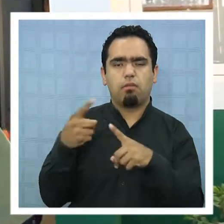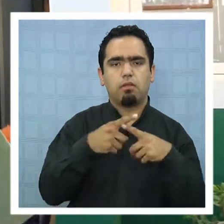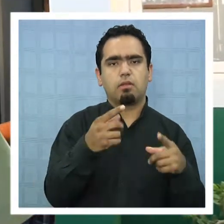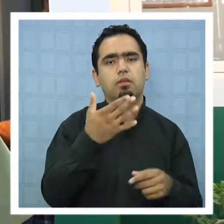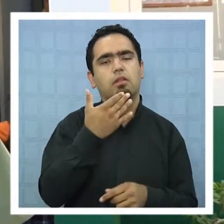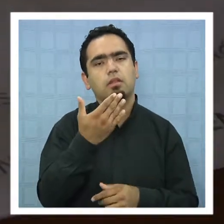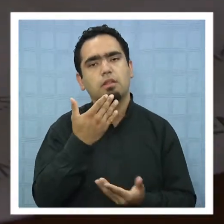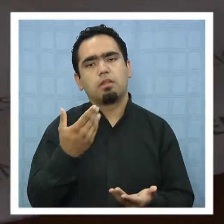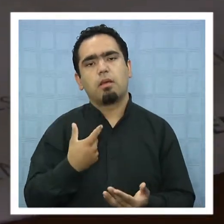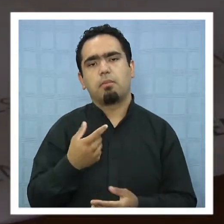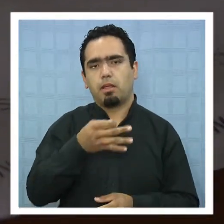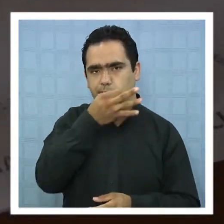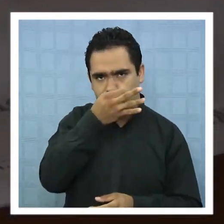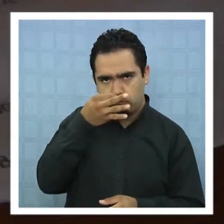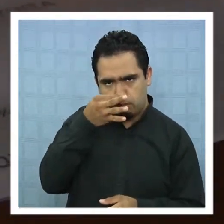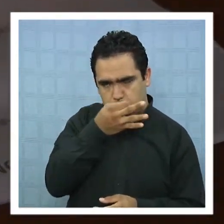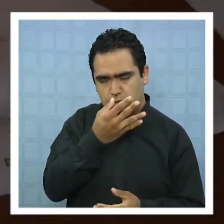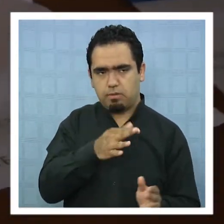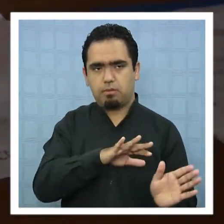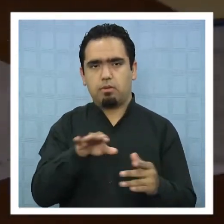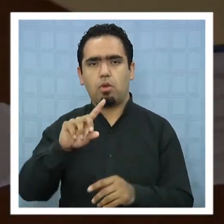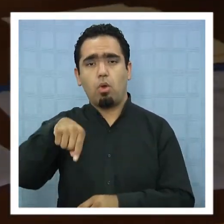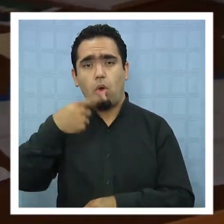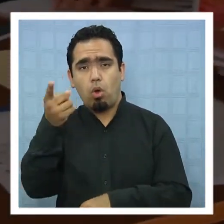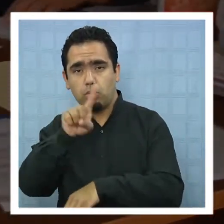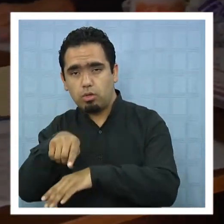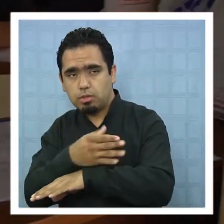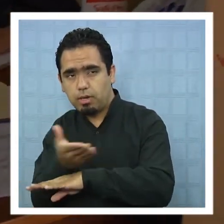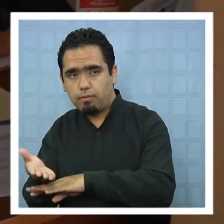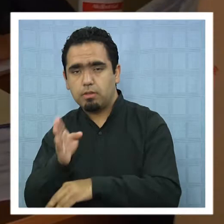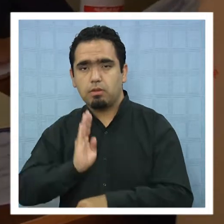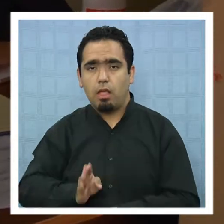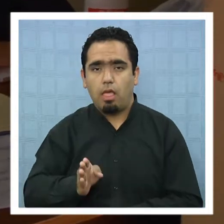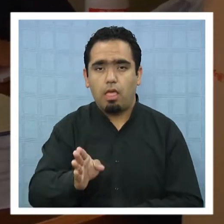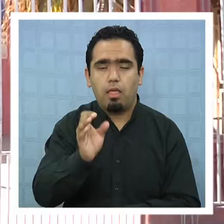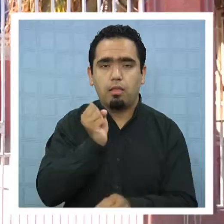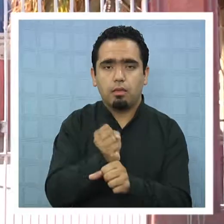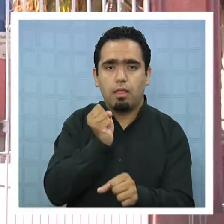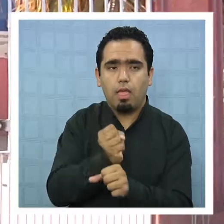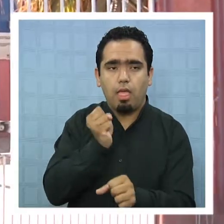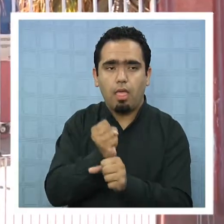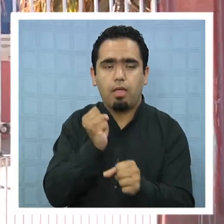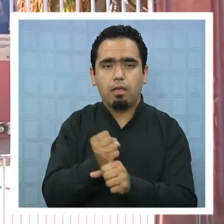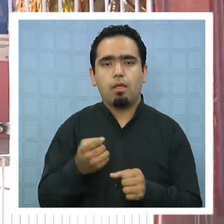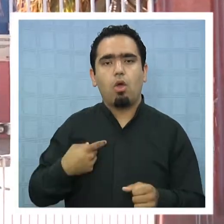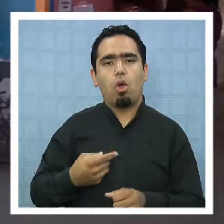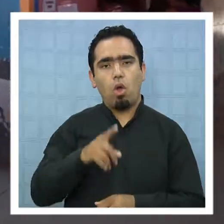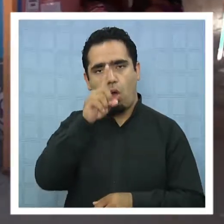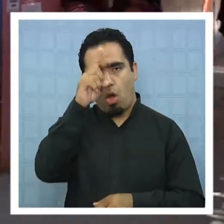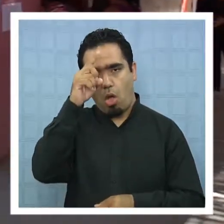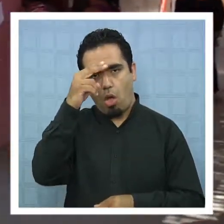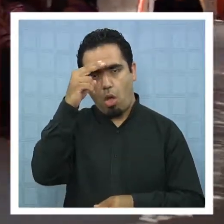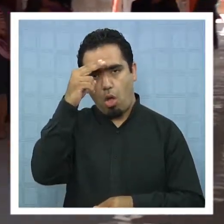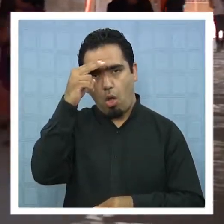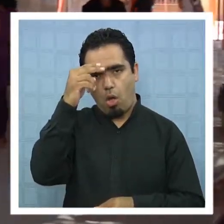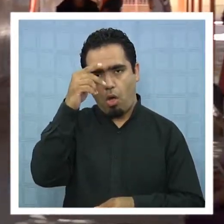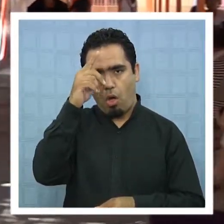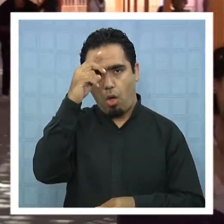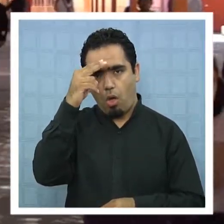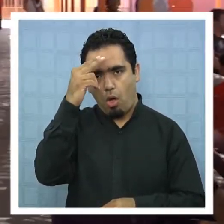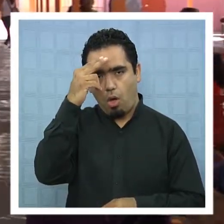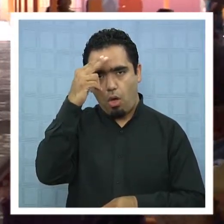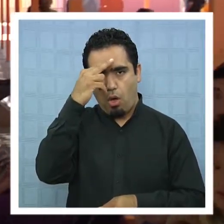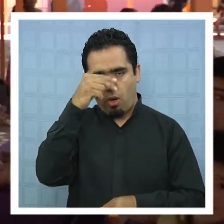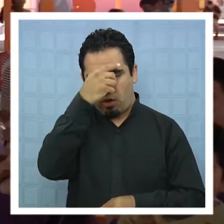infracción a la ley de drogas. Otro servicio que no detuvo su trabajo fue el hospital de campaña que se ubicó en la escuela G99,